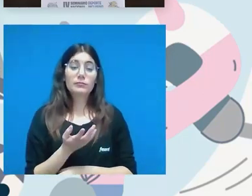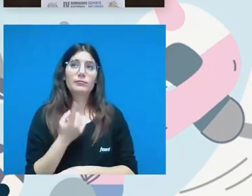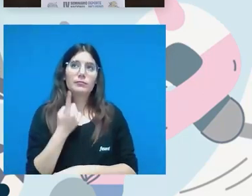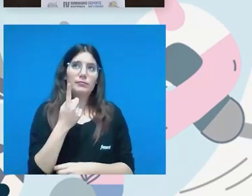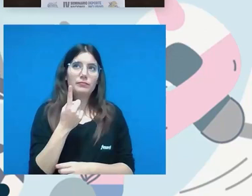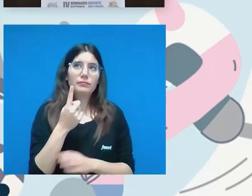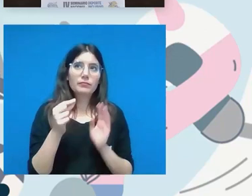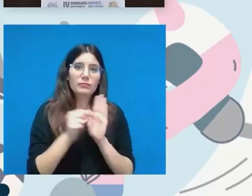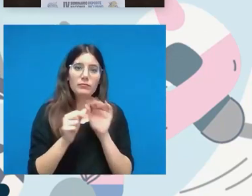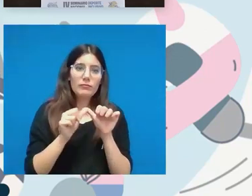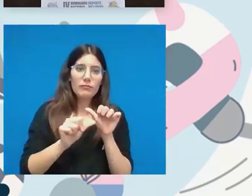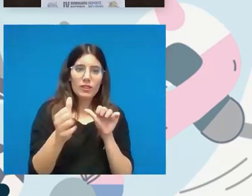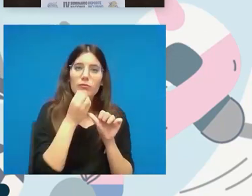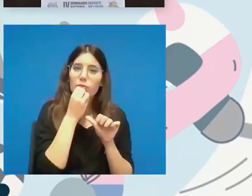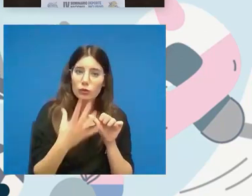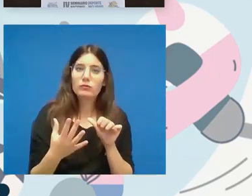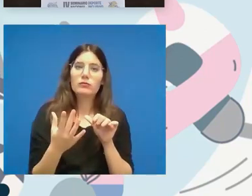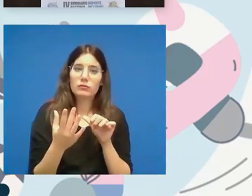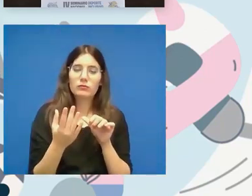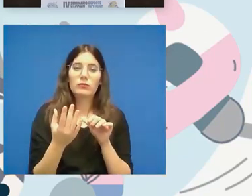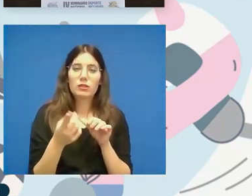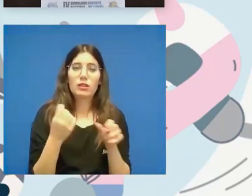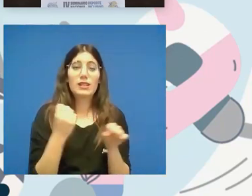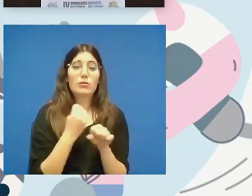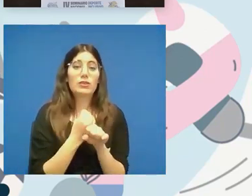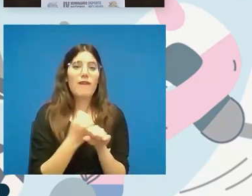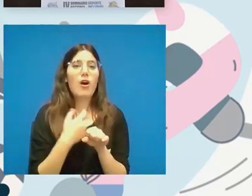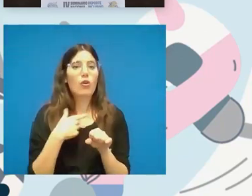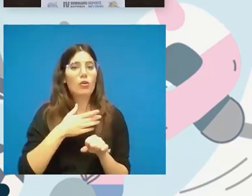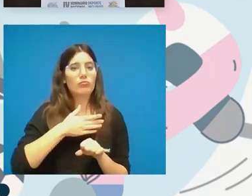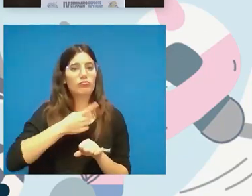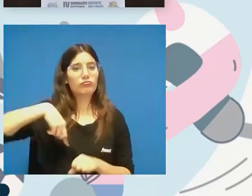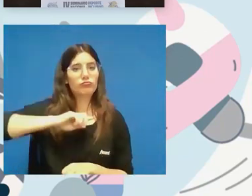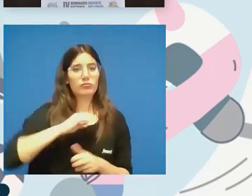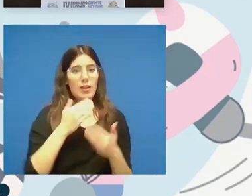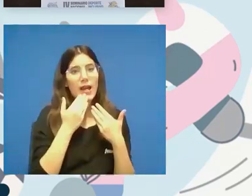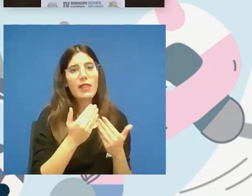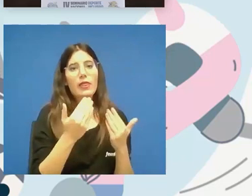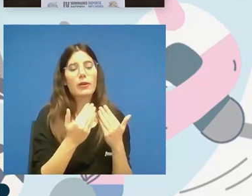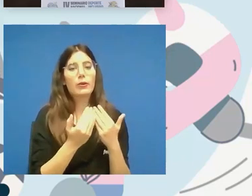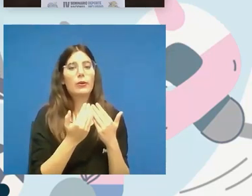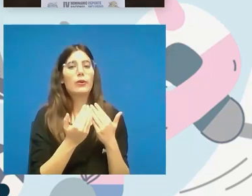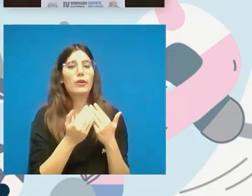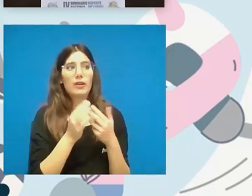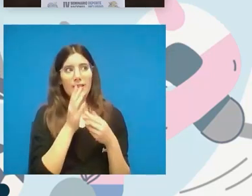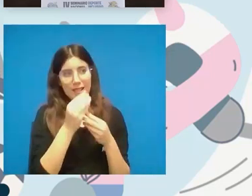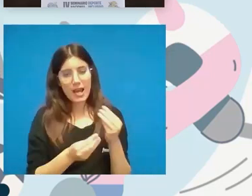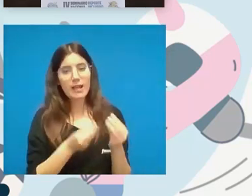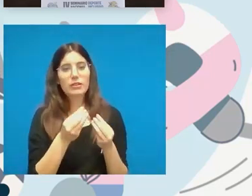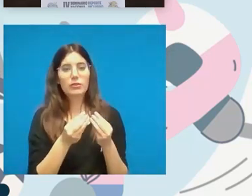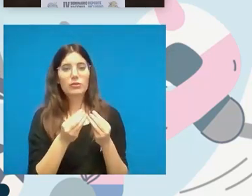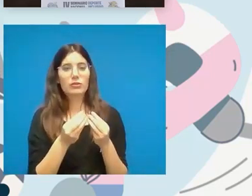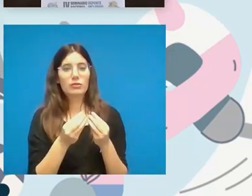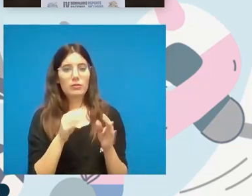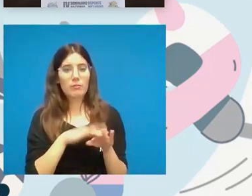punto de partida la verdad es que es un trabajo que que agradecemos que se haya que se haya tratado de de